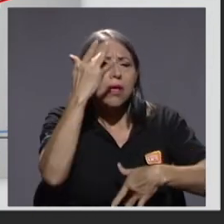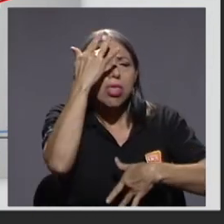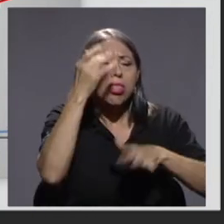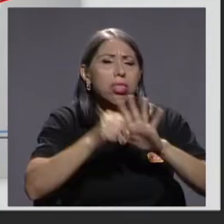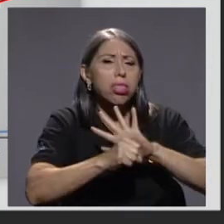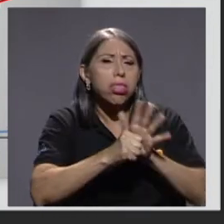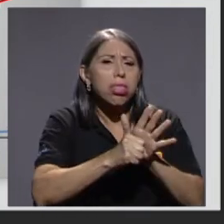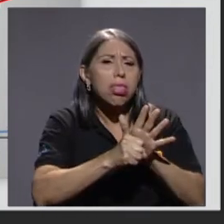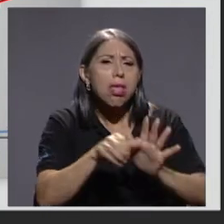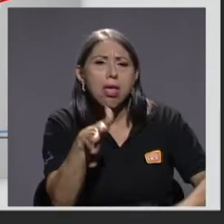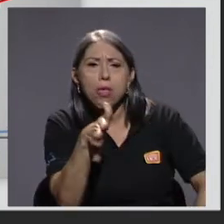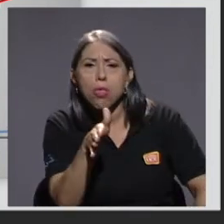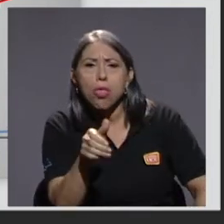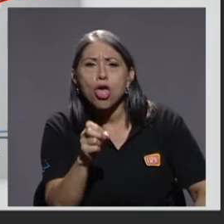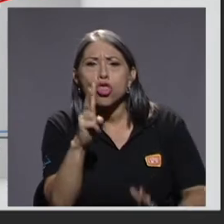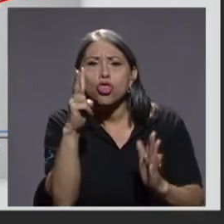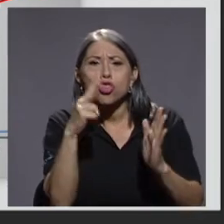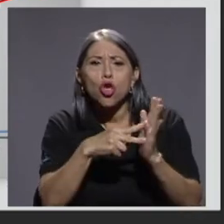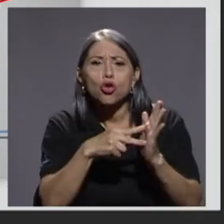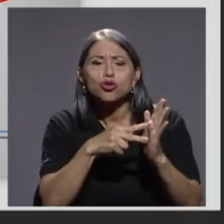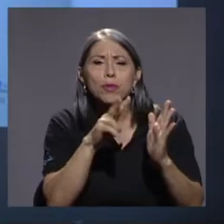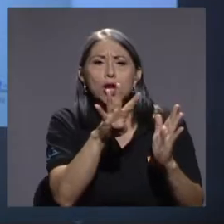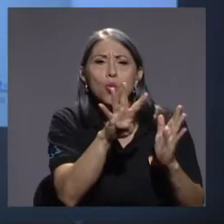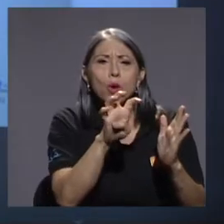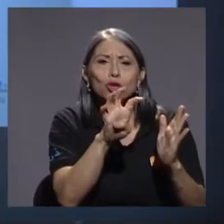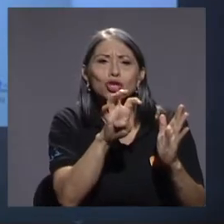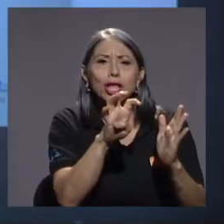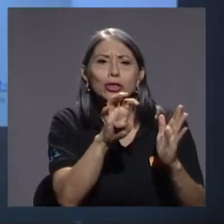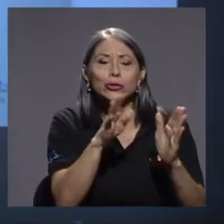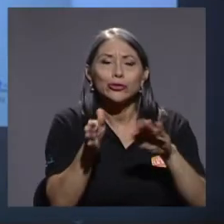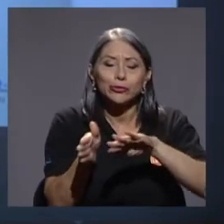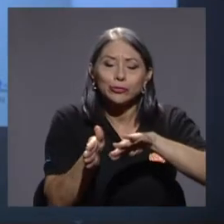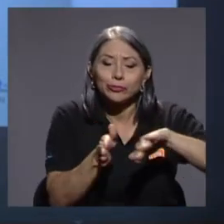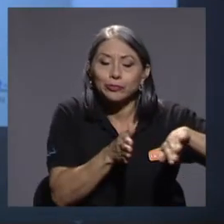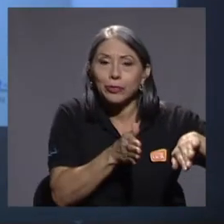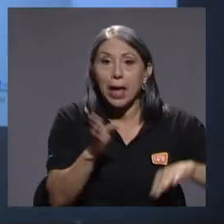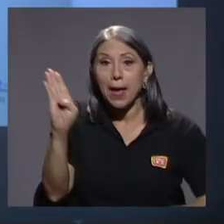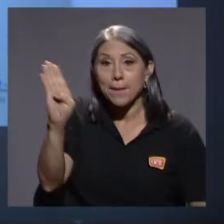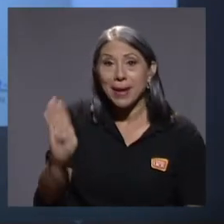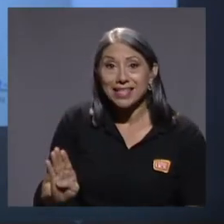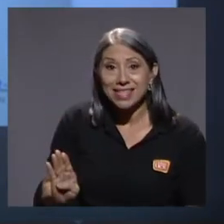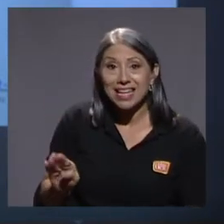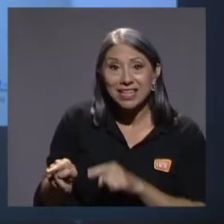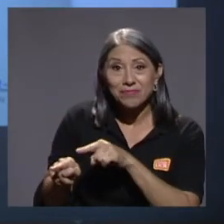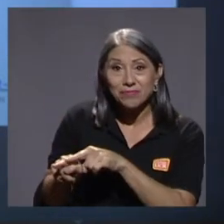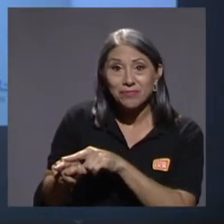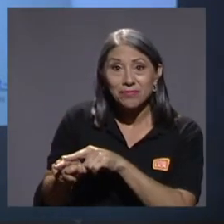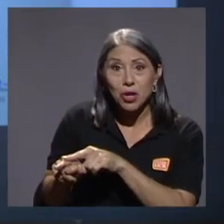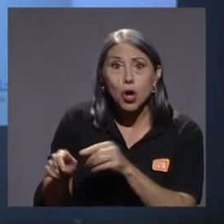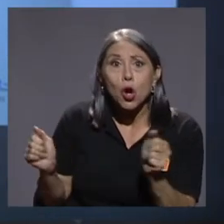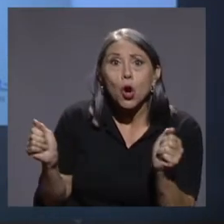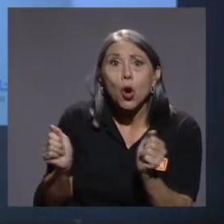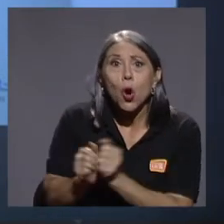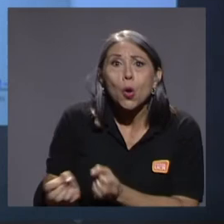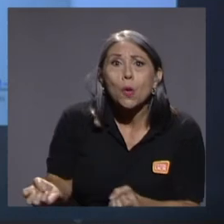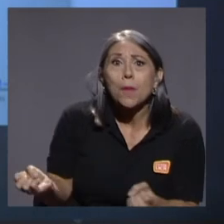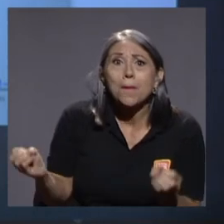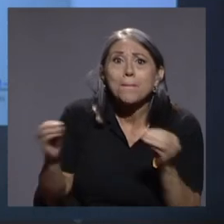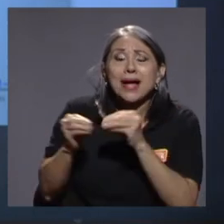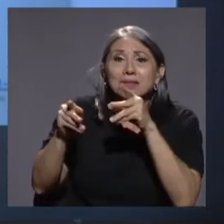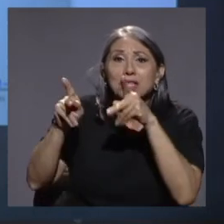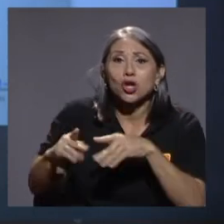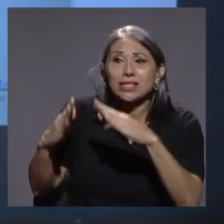Alrededor de 2 mil 400. Brasil, un poquito más, 2 mil 700.